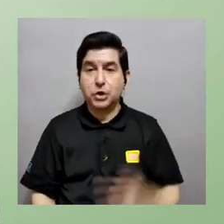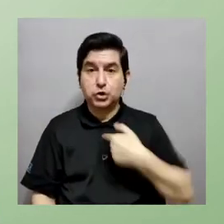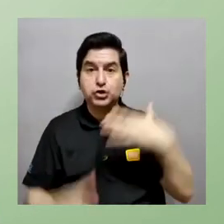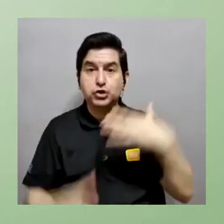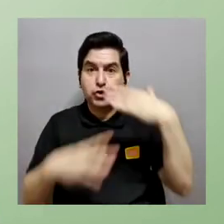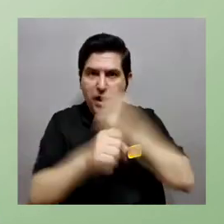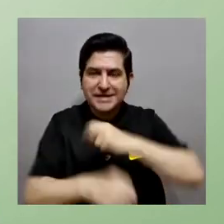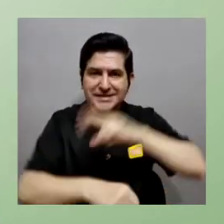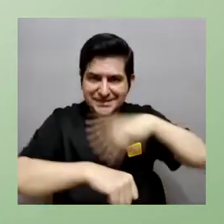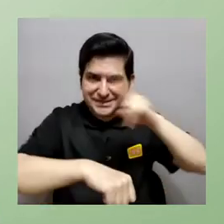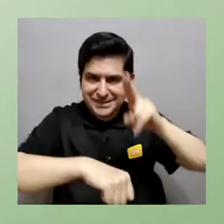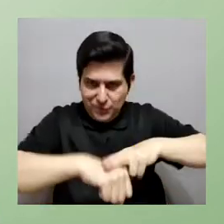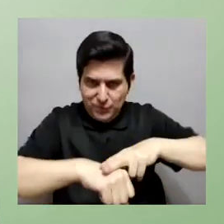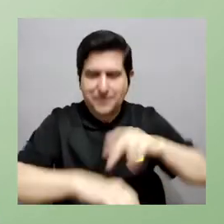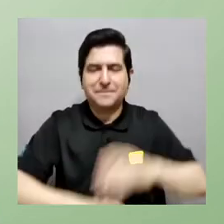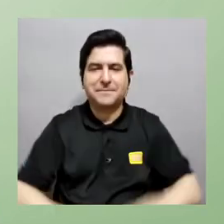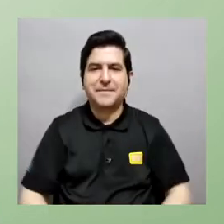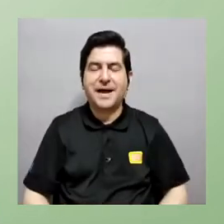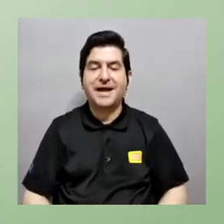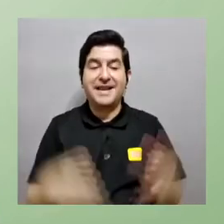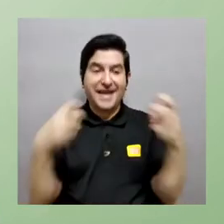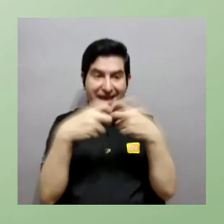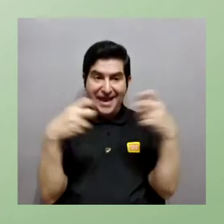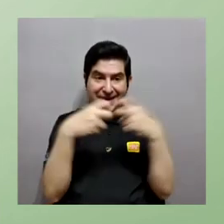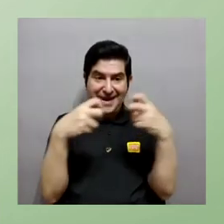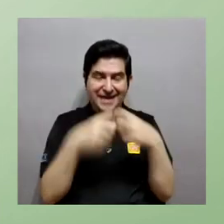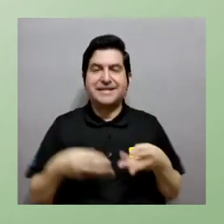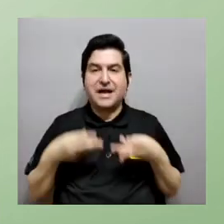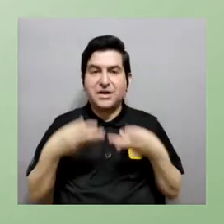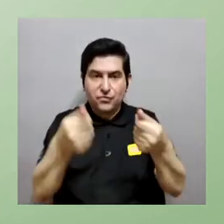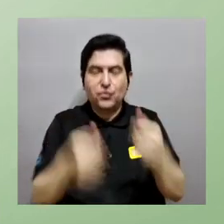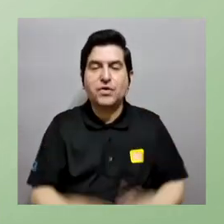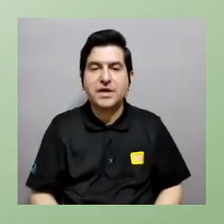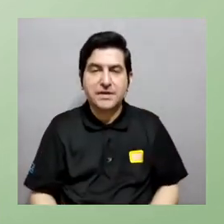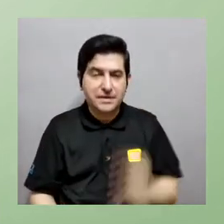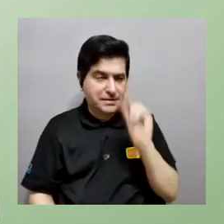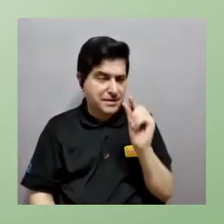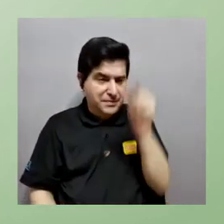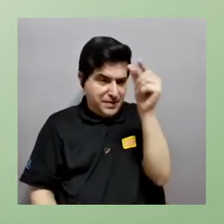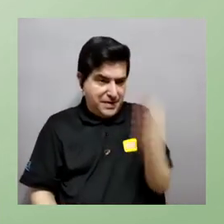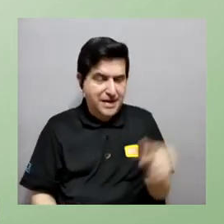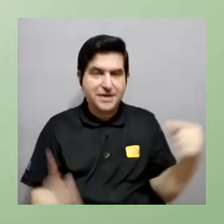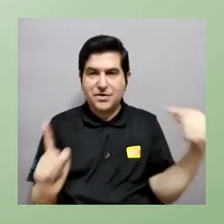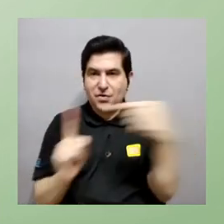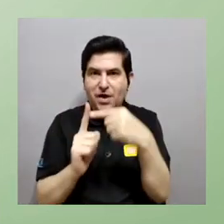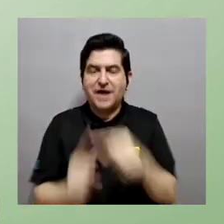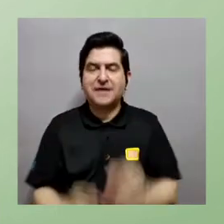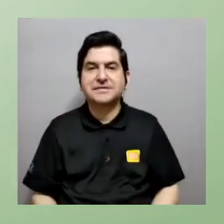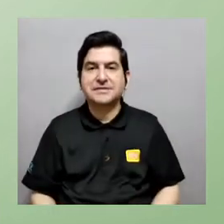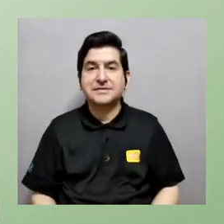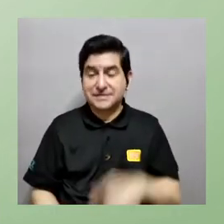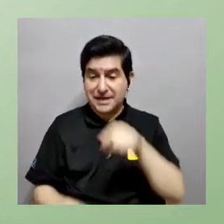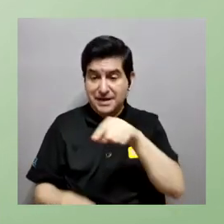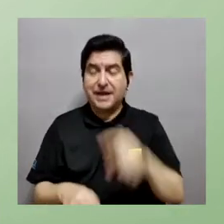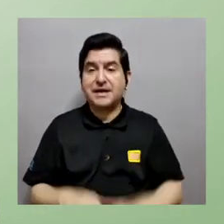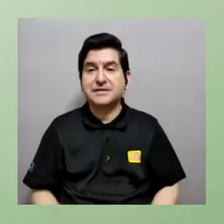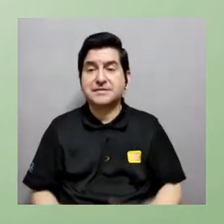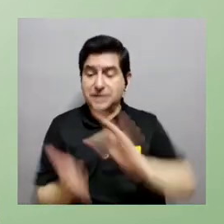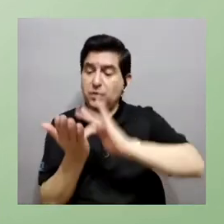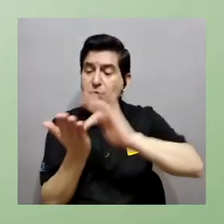más que todo con anaeróbicos porque lo que yo estoy haciendo normalmente es que la electricidad va a fluir del